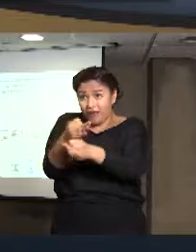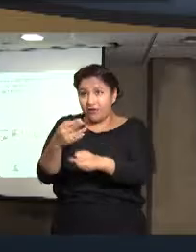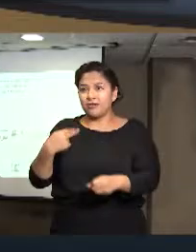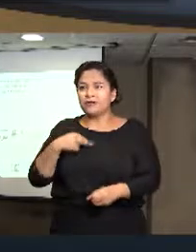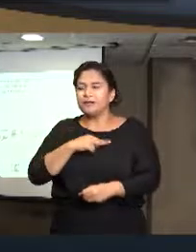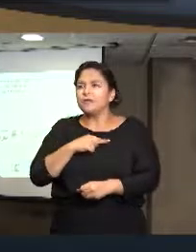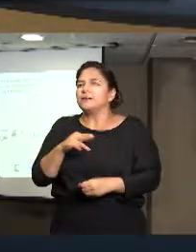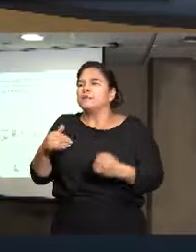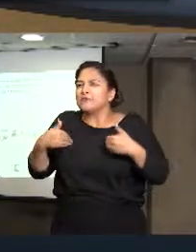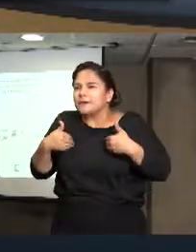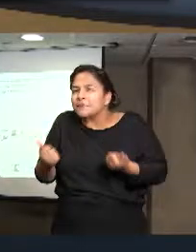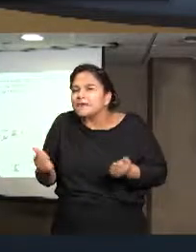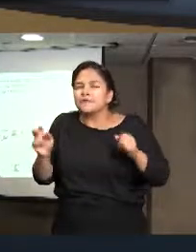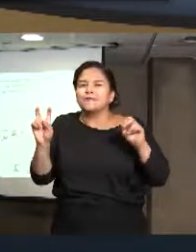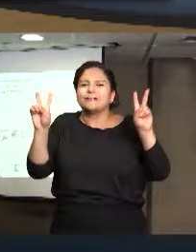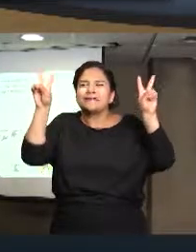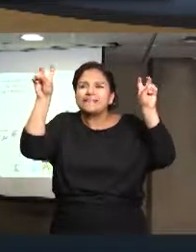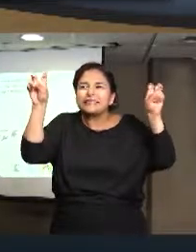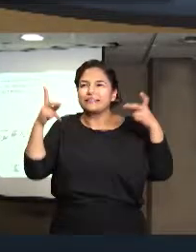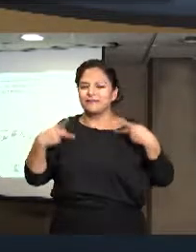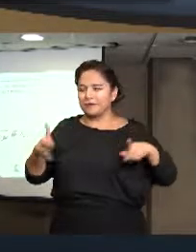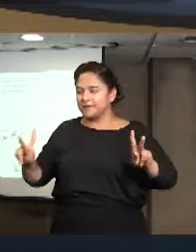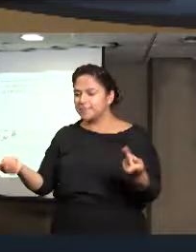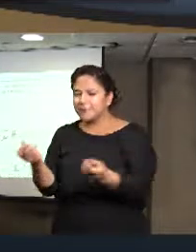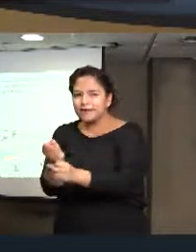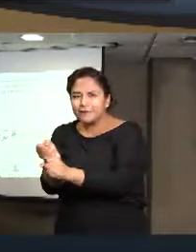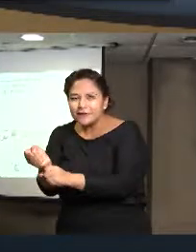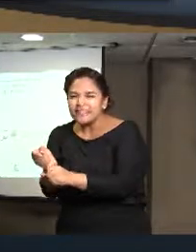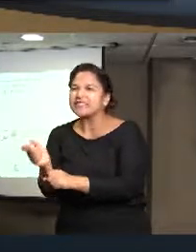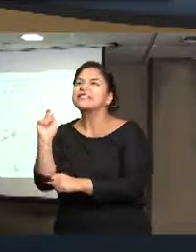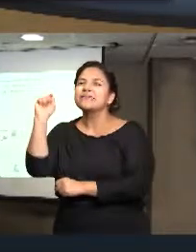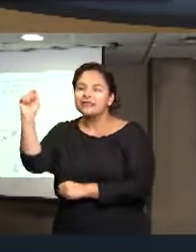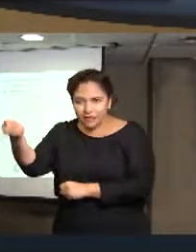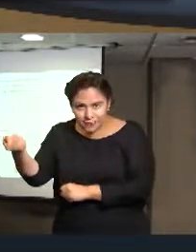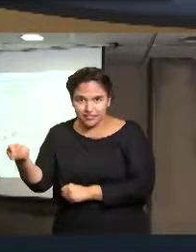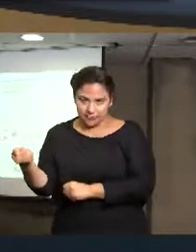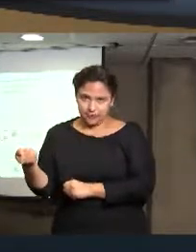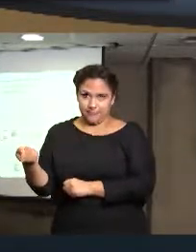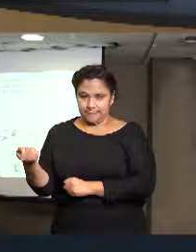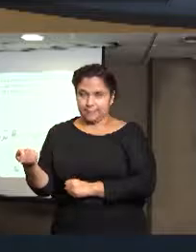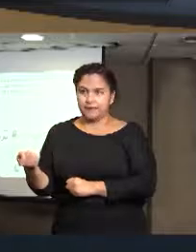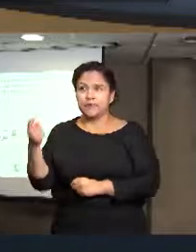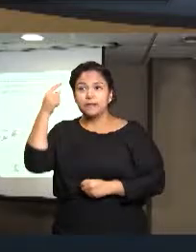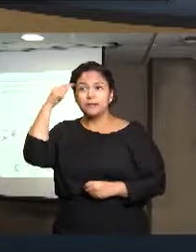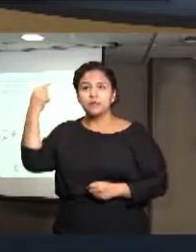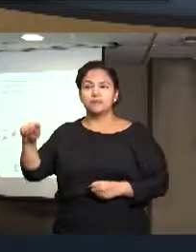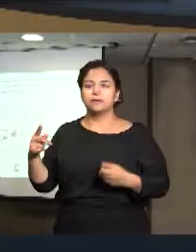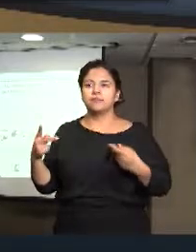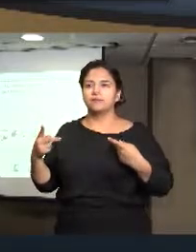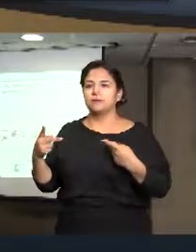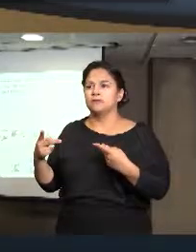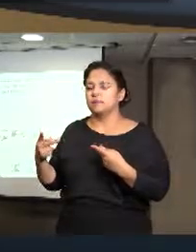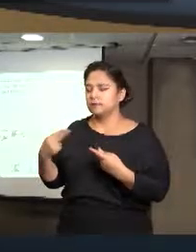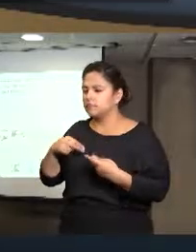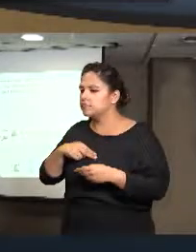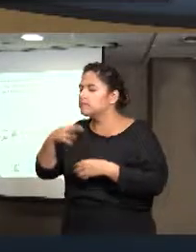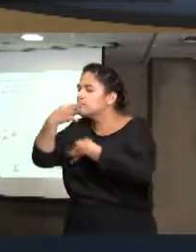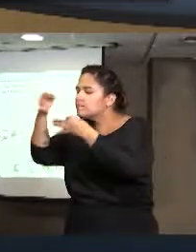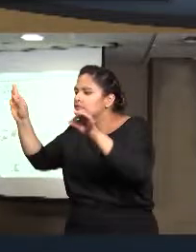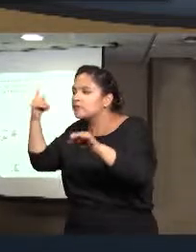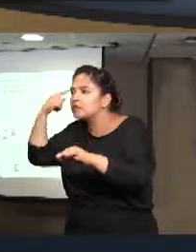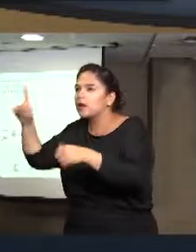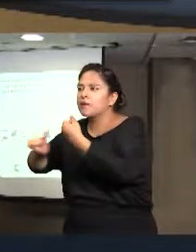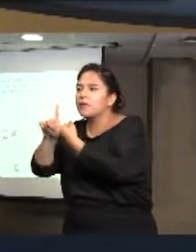entiendan qué es la trata y podamos prevenirlo por medio de personas sabiendo, ok, esto